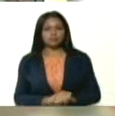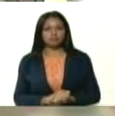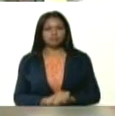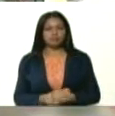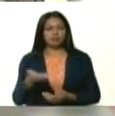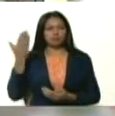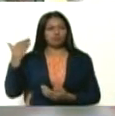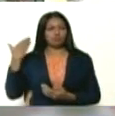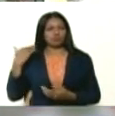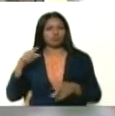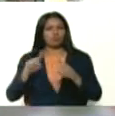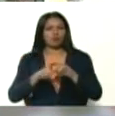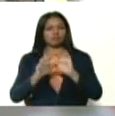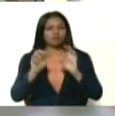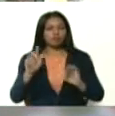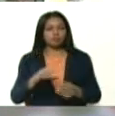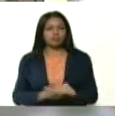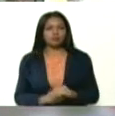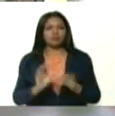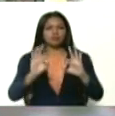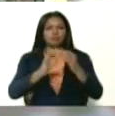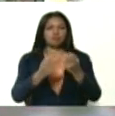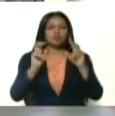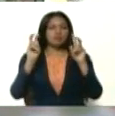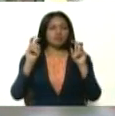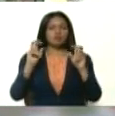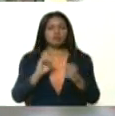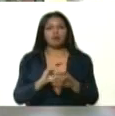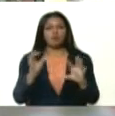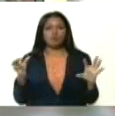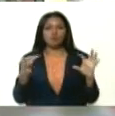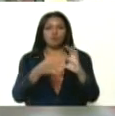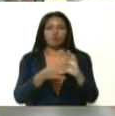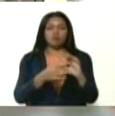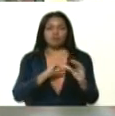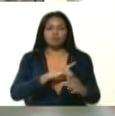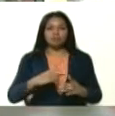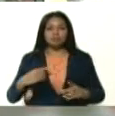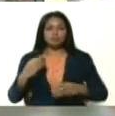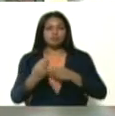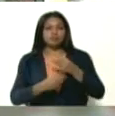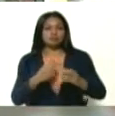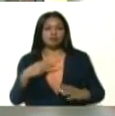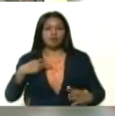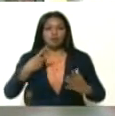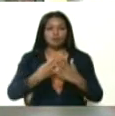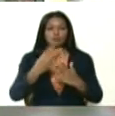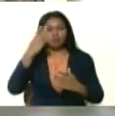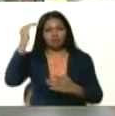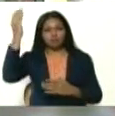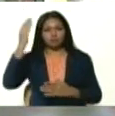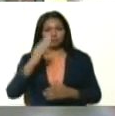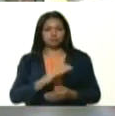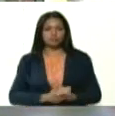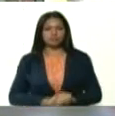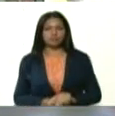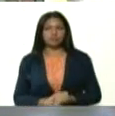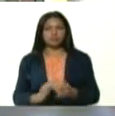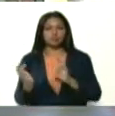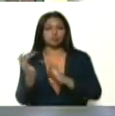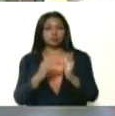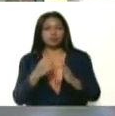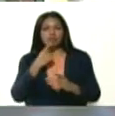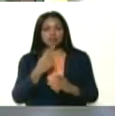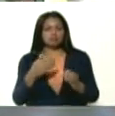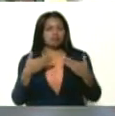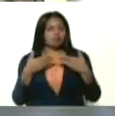atrás, sino como una familia nueva, unido por el deseo de hacer la voluntad de Dios. Jesús lo decía